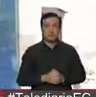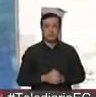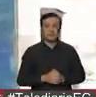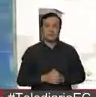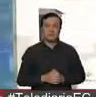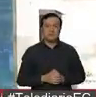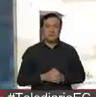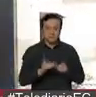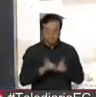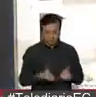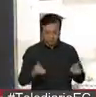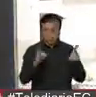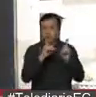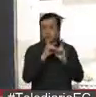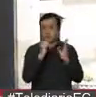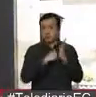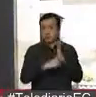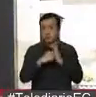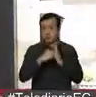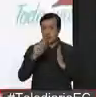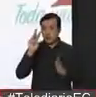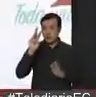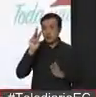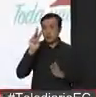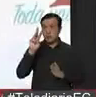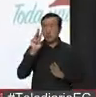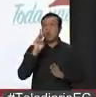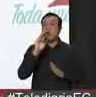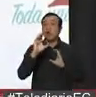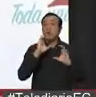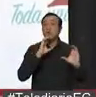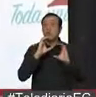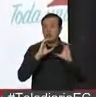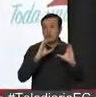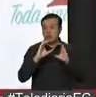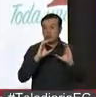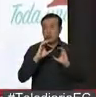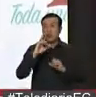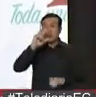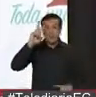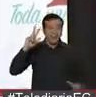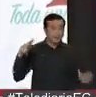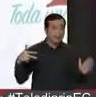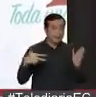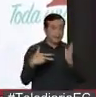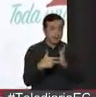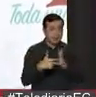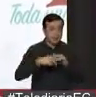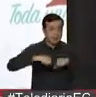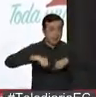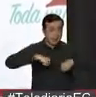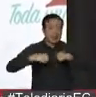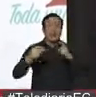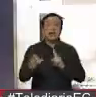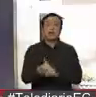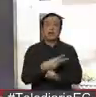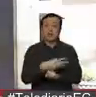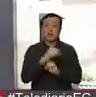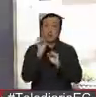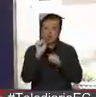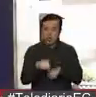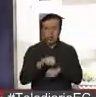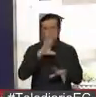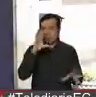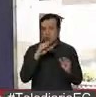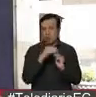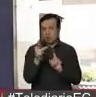Según datos del Ministerio de Telecomunicaciones, en Ecuador alrededor de 3.000 trámites están digitalizados, es decir, se los puede realizar por